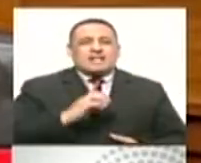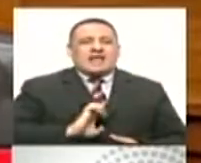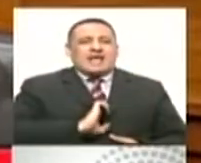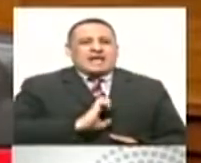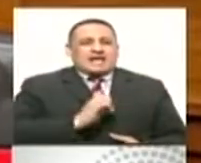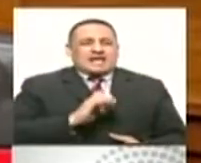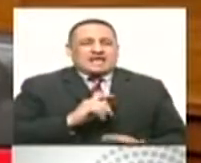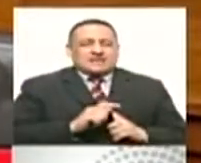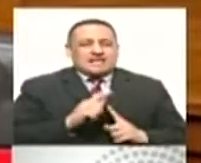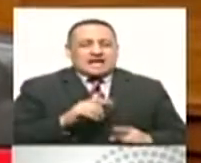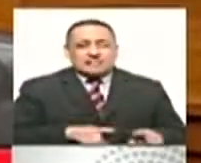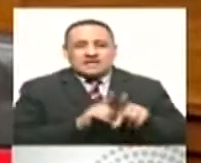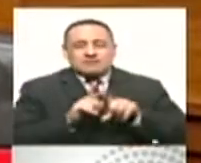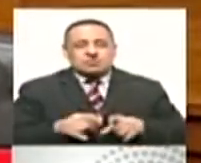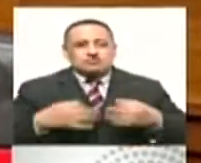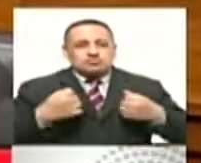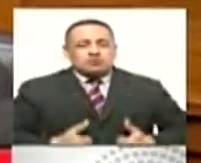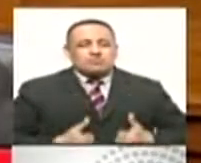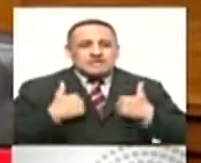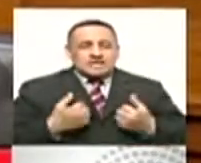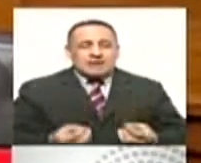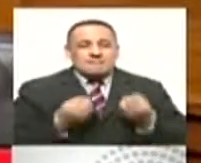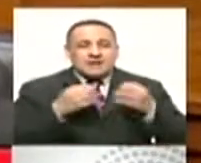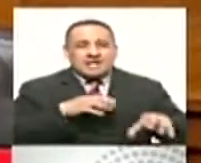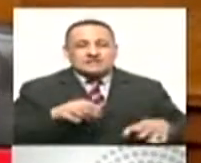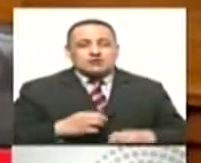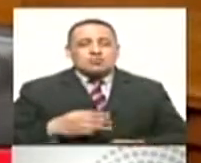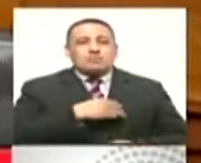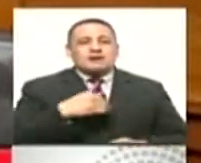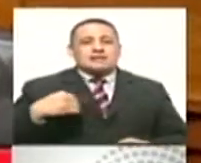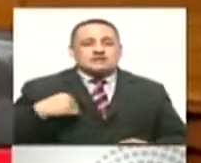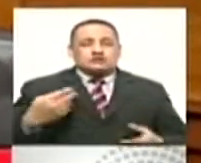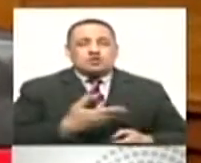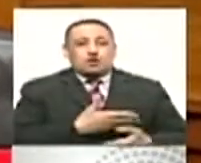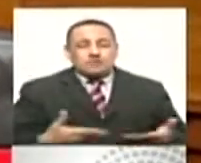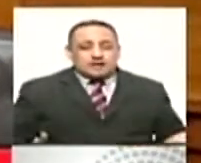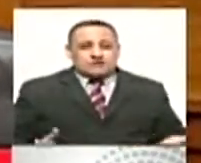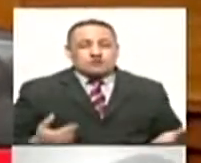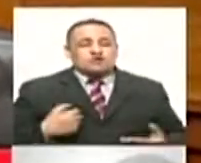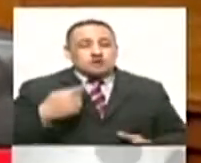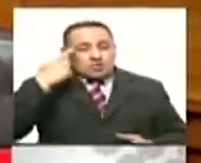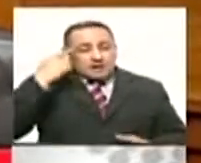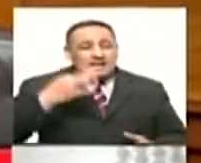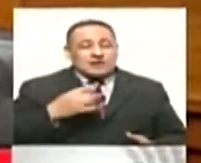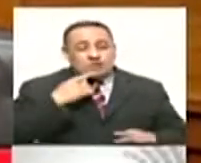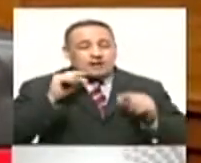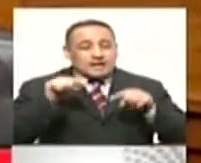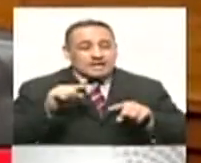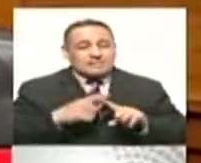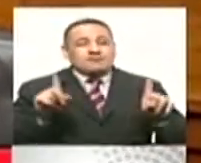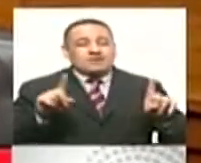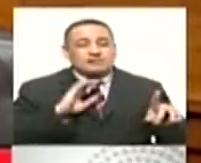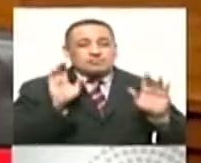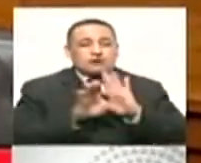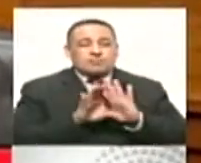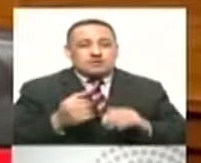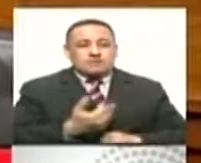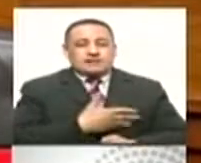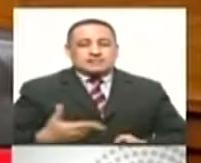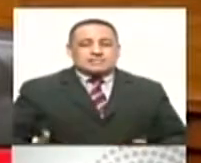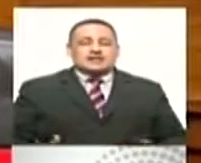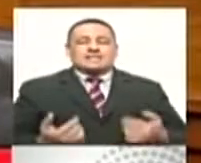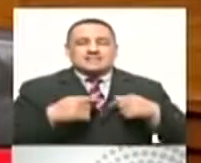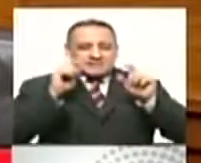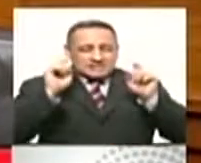distancia, ¿no?, cadenas de frío, movilidad, en algunos casos plantas de oxígeno.